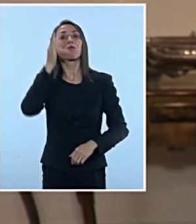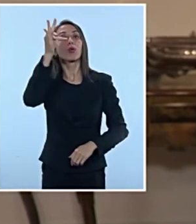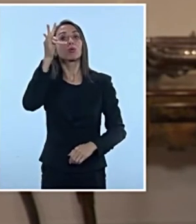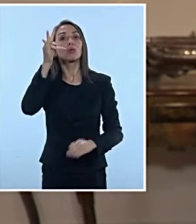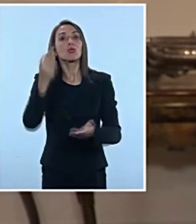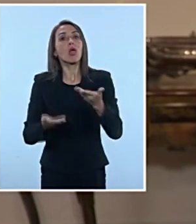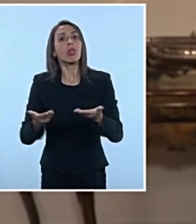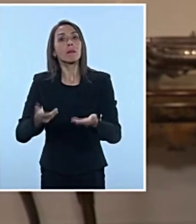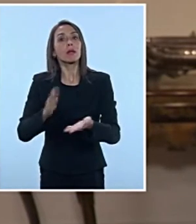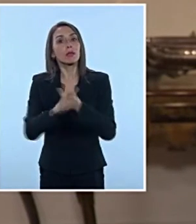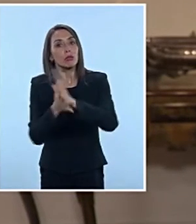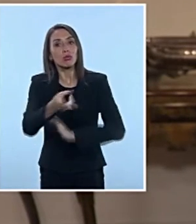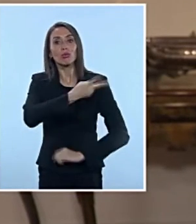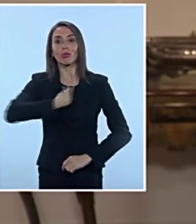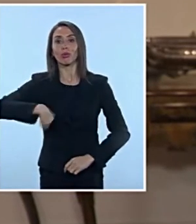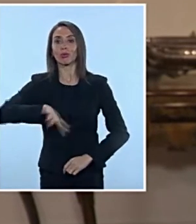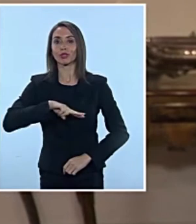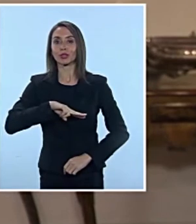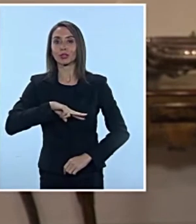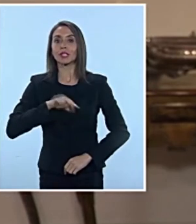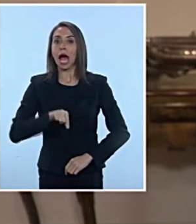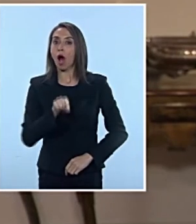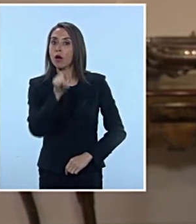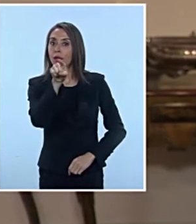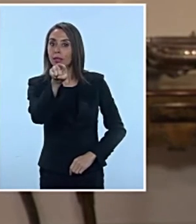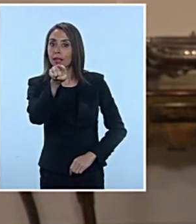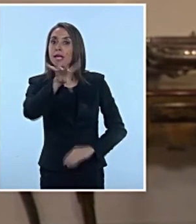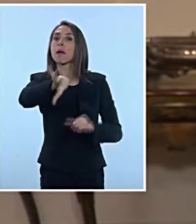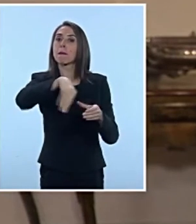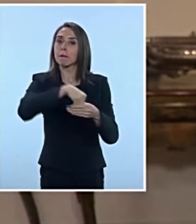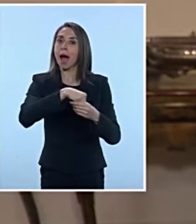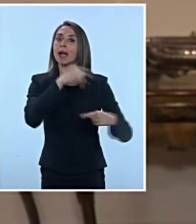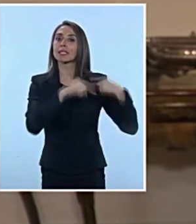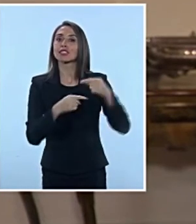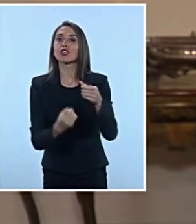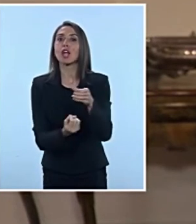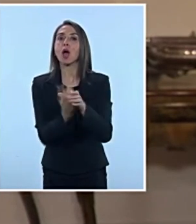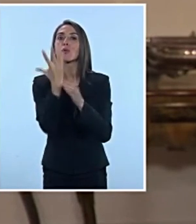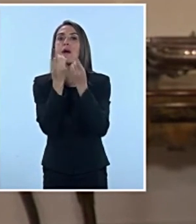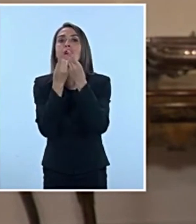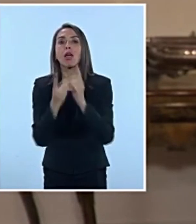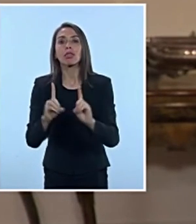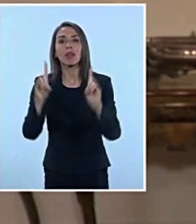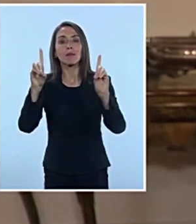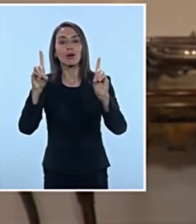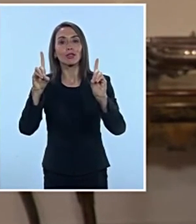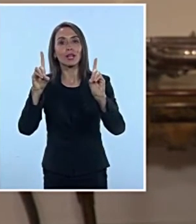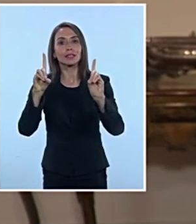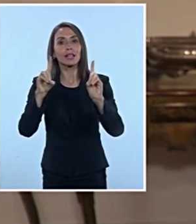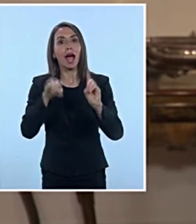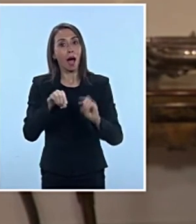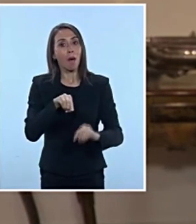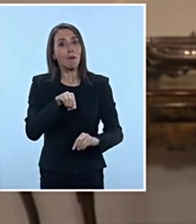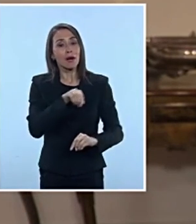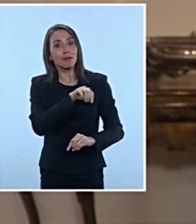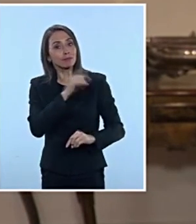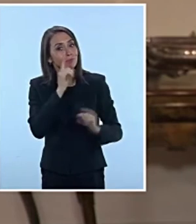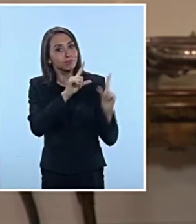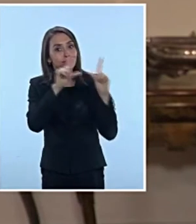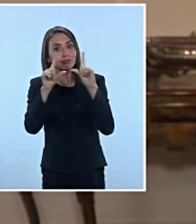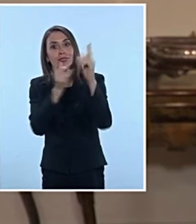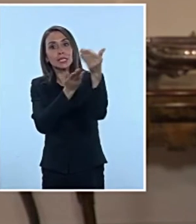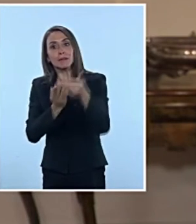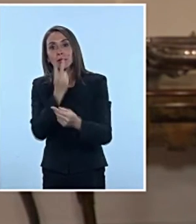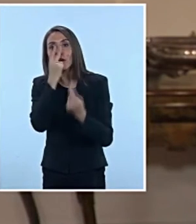depende de todos nosotros. Ahora te toca a ti ser parte de la historia de la nueva democracia. Y a continuación, los